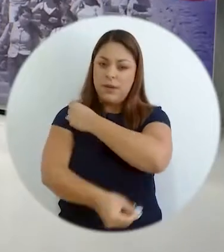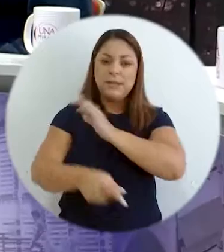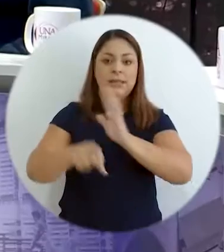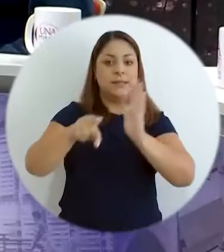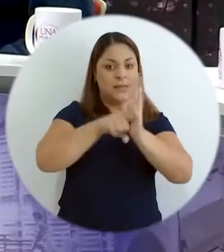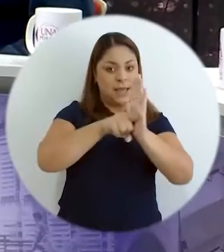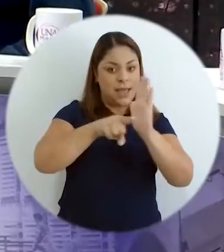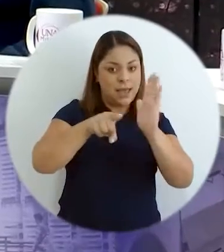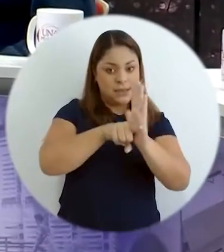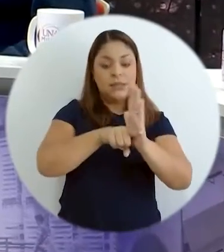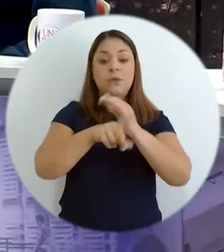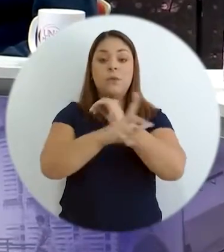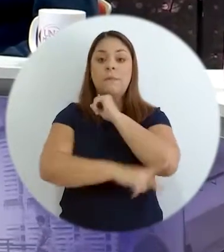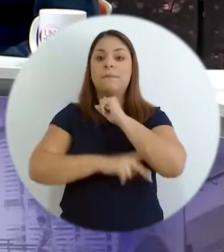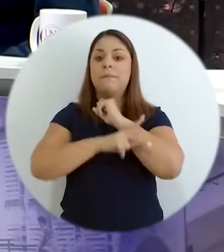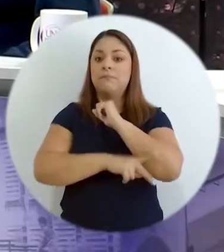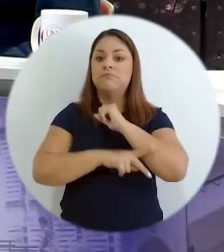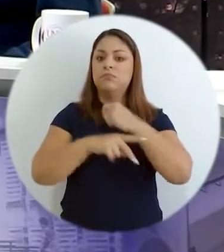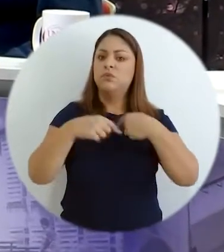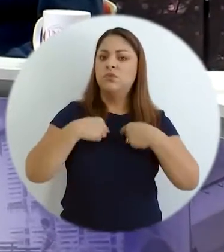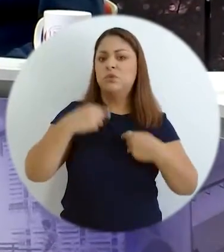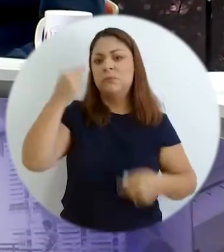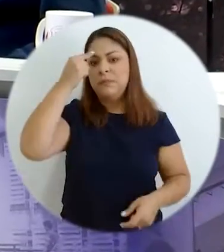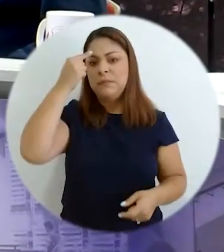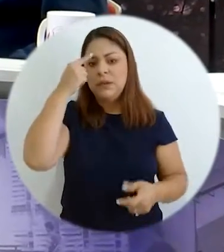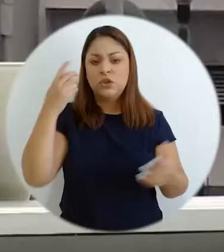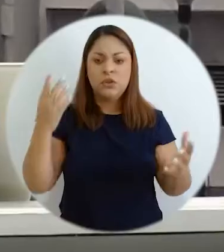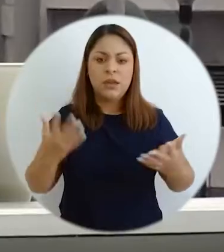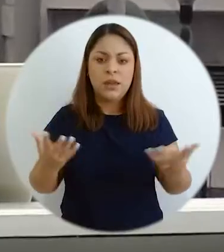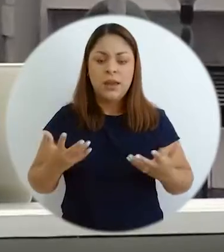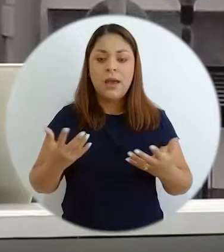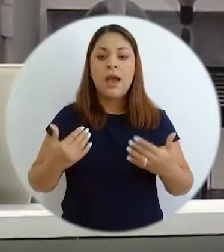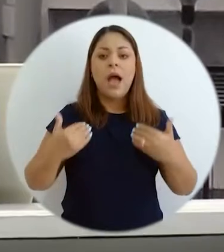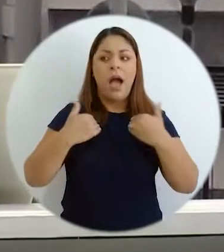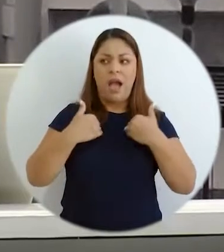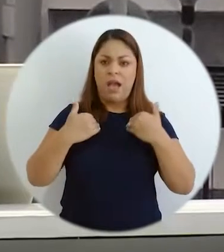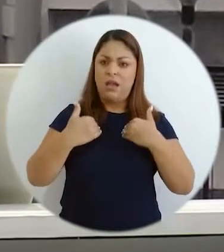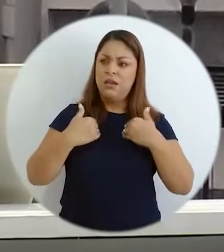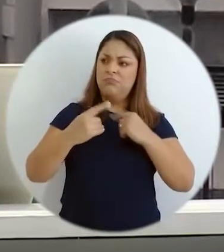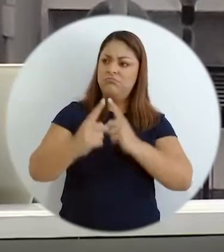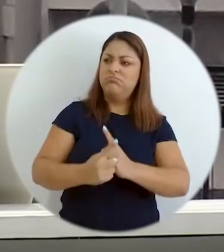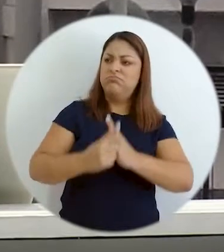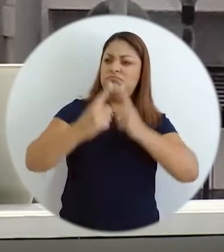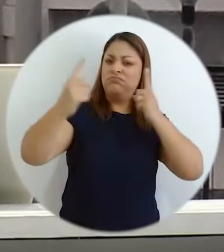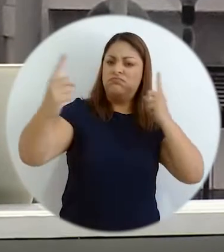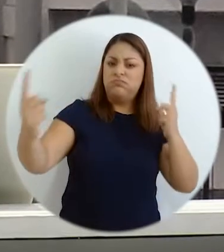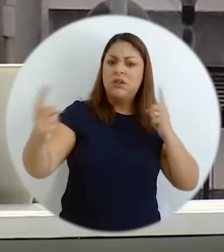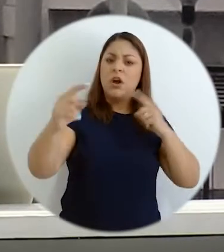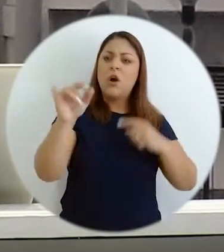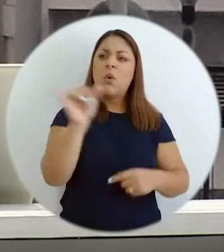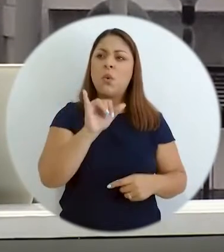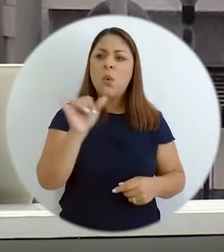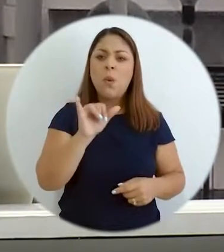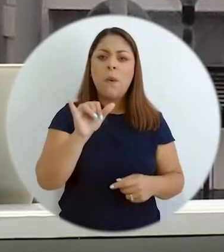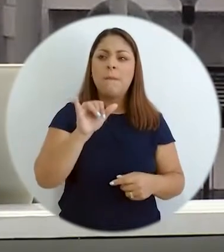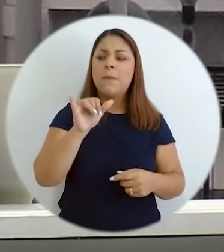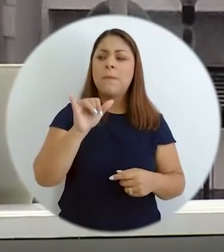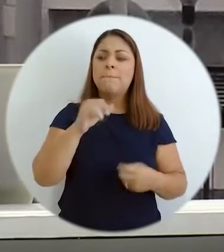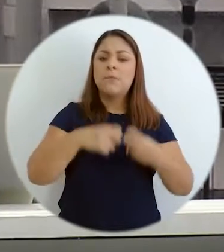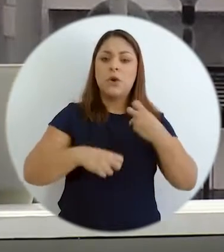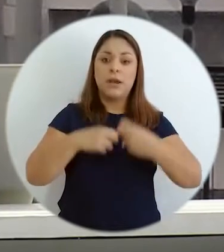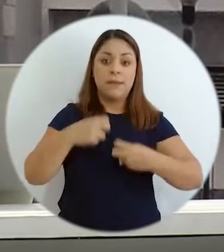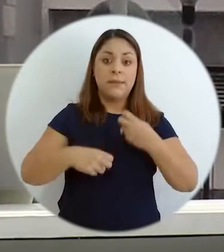hechos negativos que puede tener el país. En lo particular considero que hay este distanciamiento,